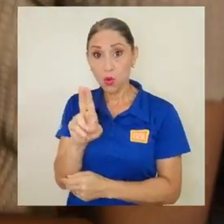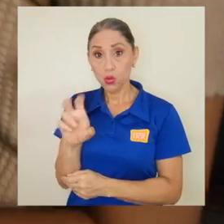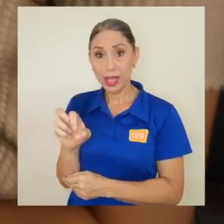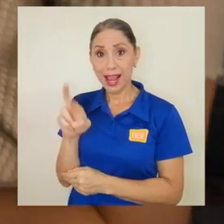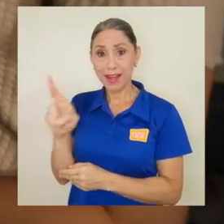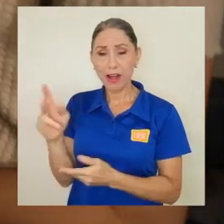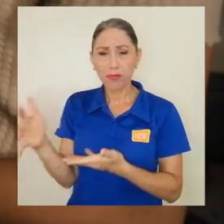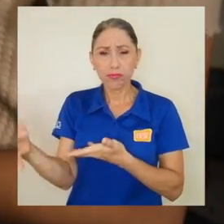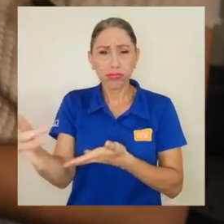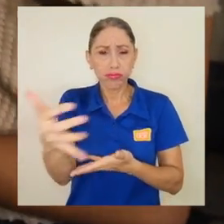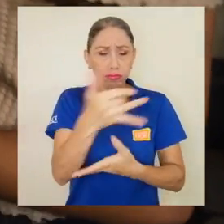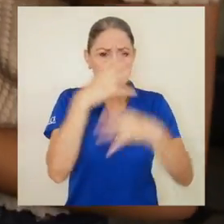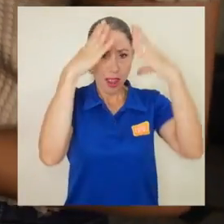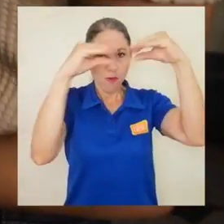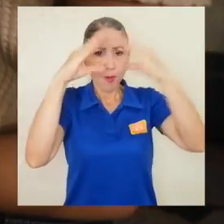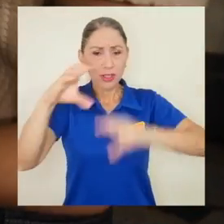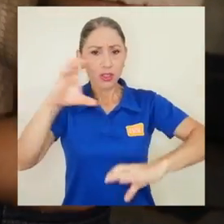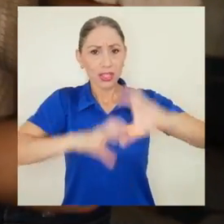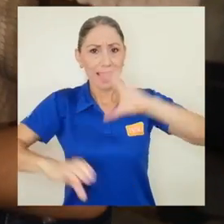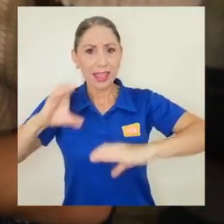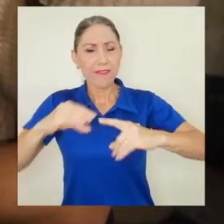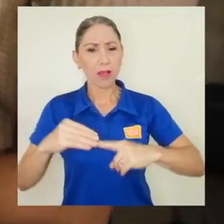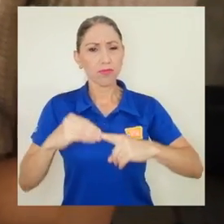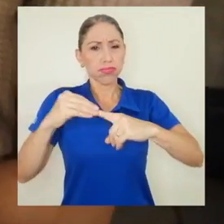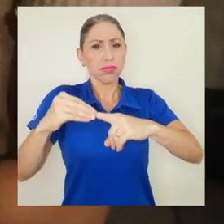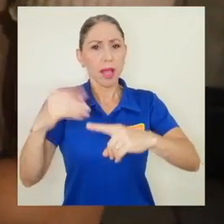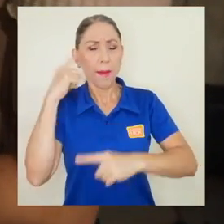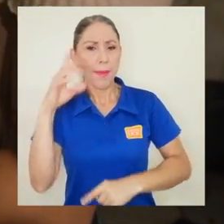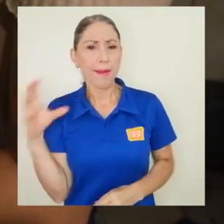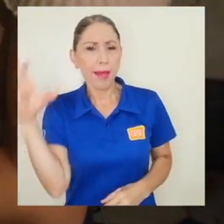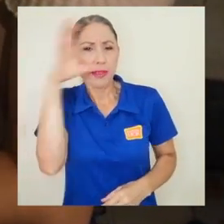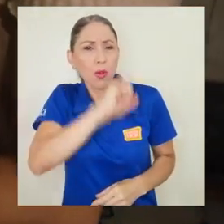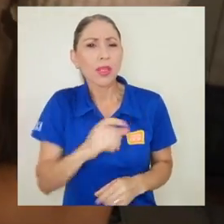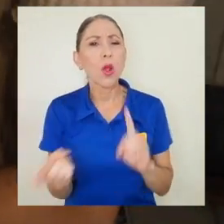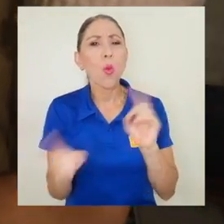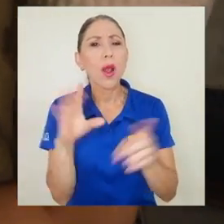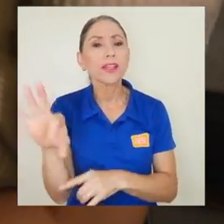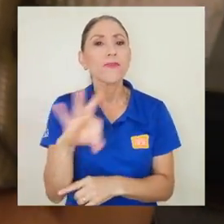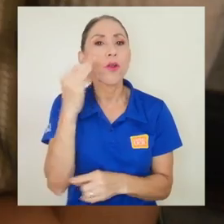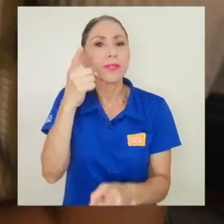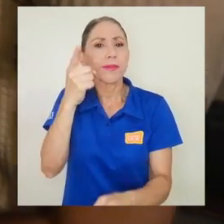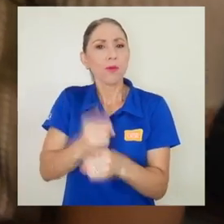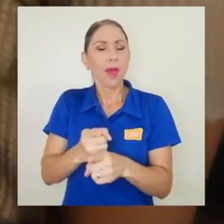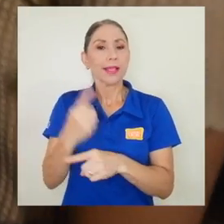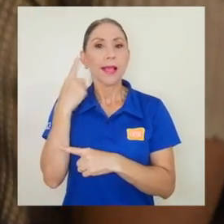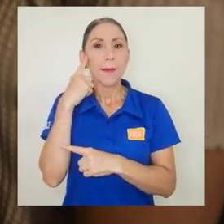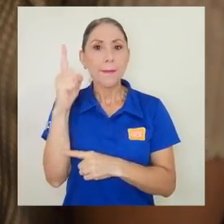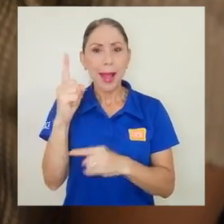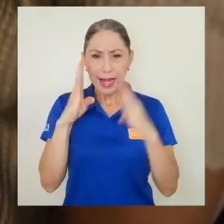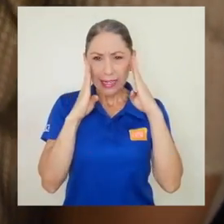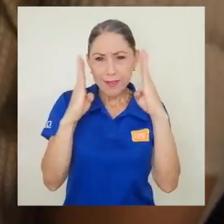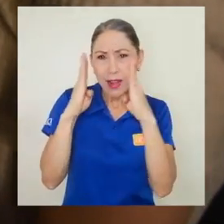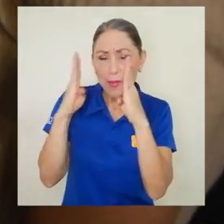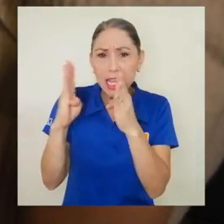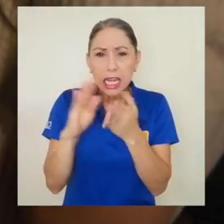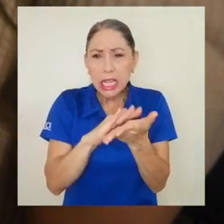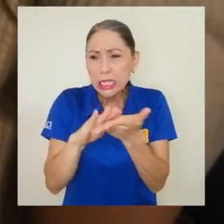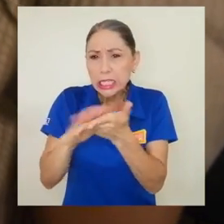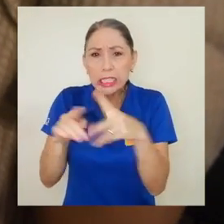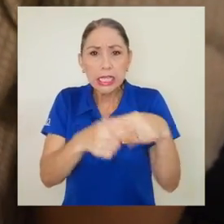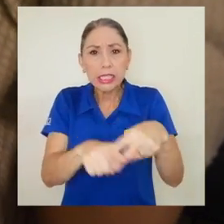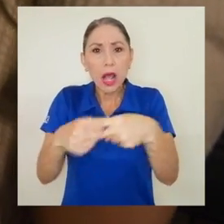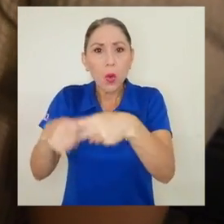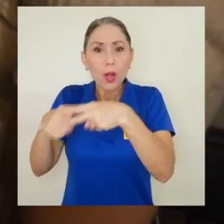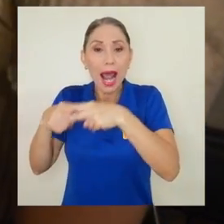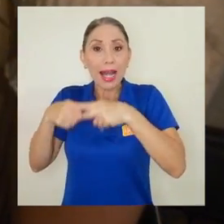la UCR recopiló información científica fundamental para determinar las maneras más adecuadas para intervenir y restaurar